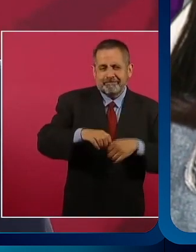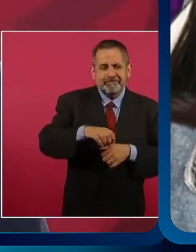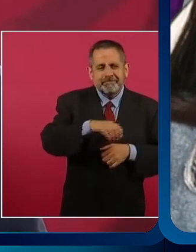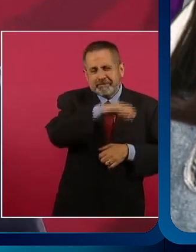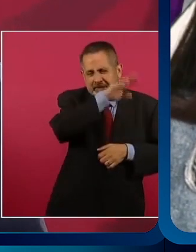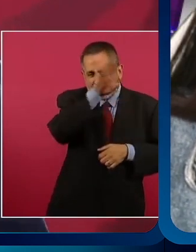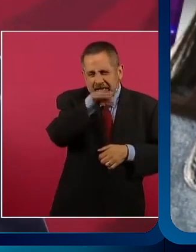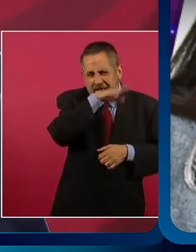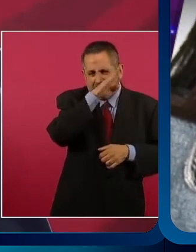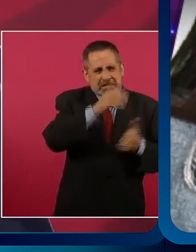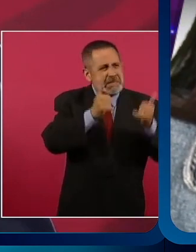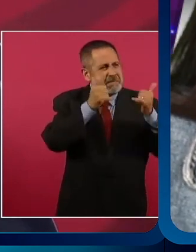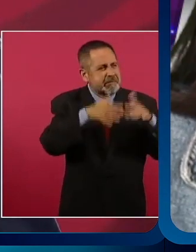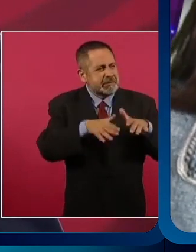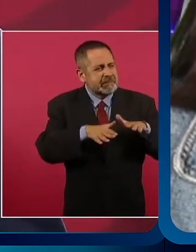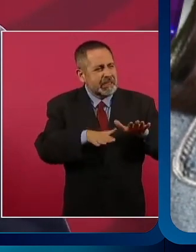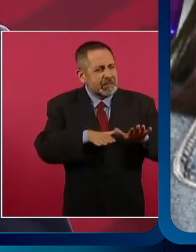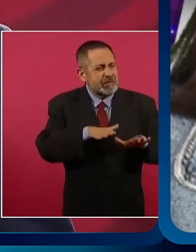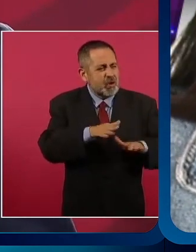mañoso,